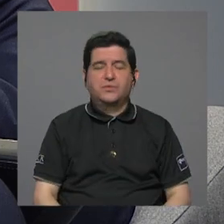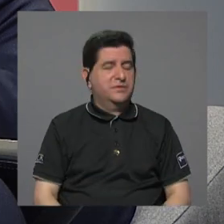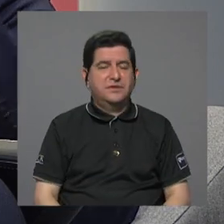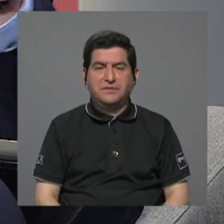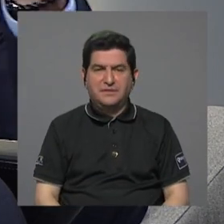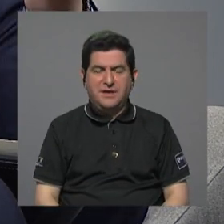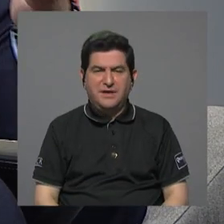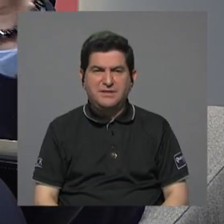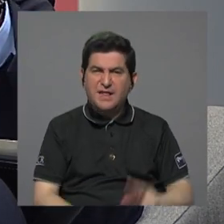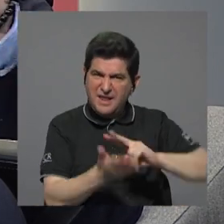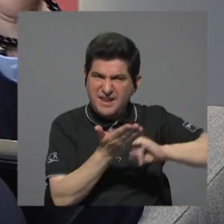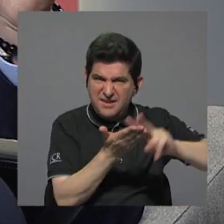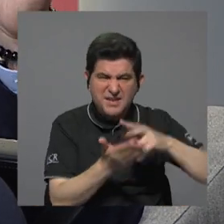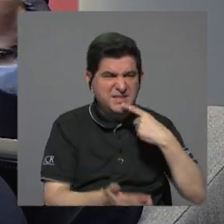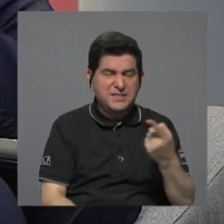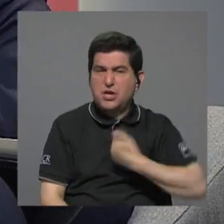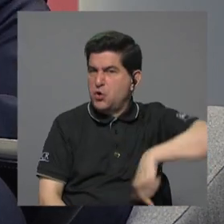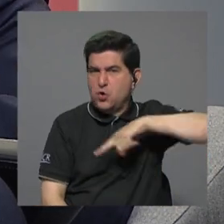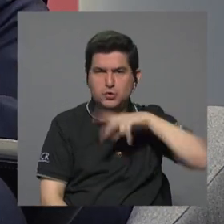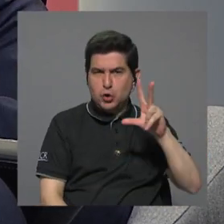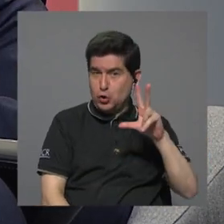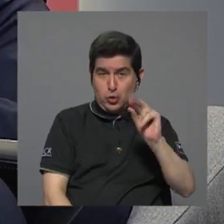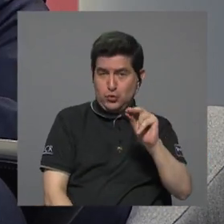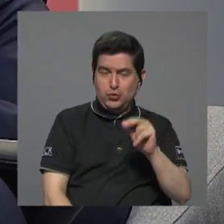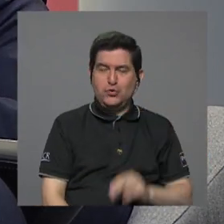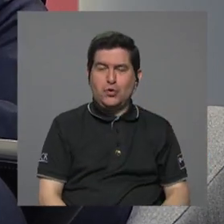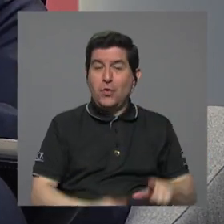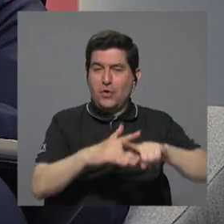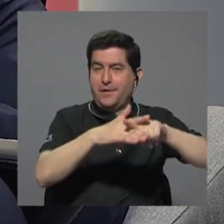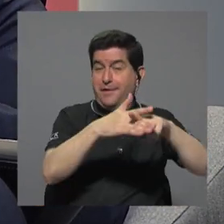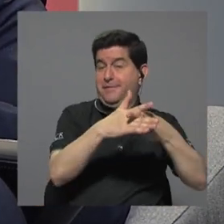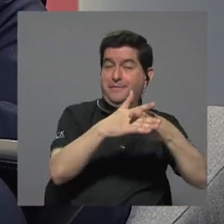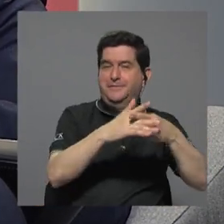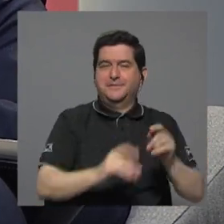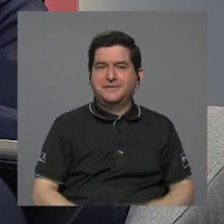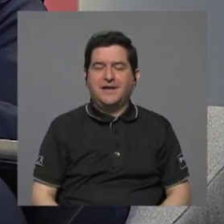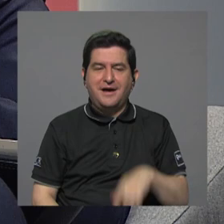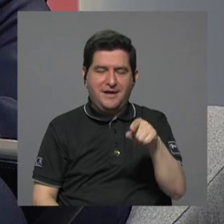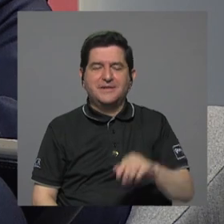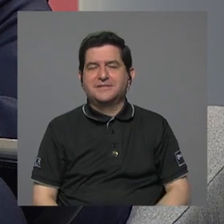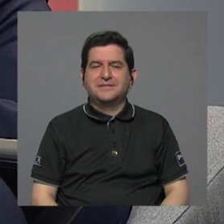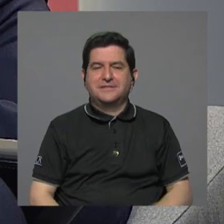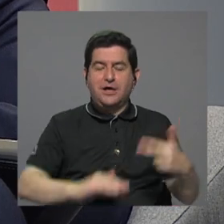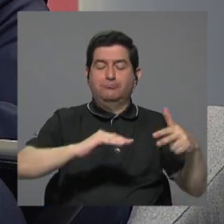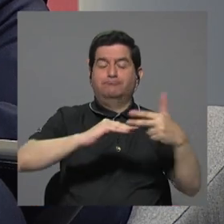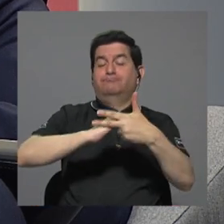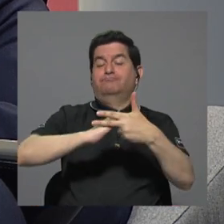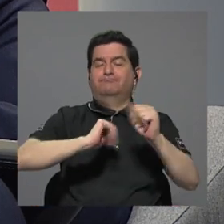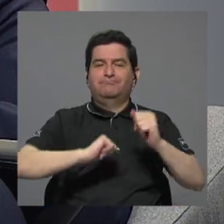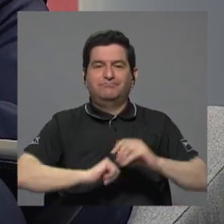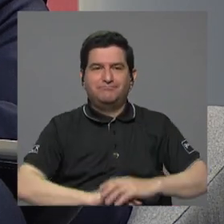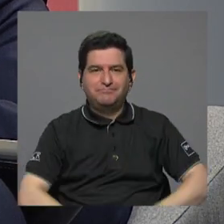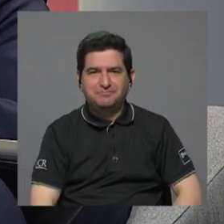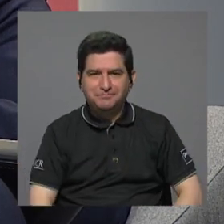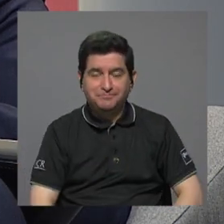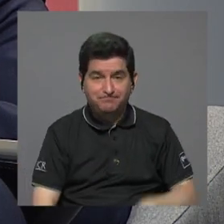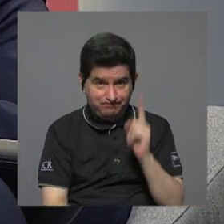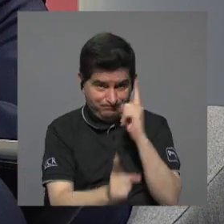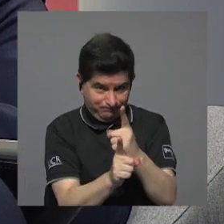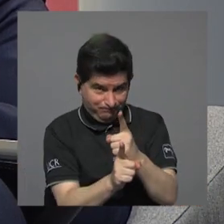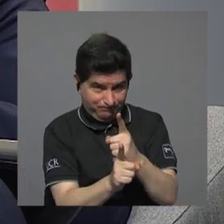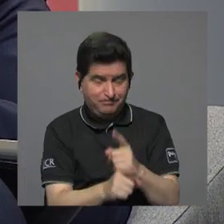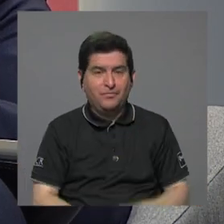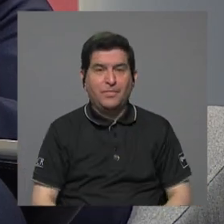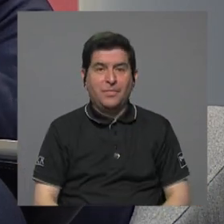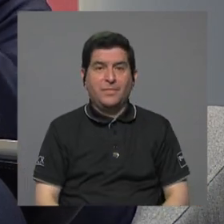diciendo liberación nacional, no vamos a ser nosotros los que vamos a inaugurar la terminal. Y efectivamente